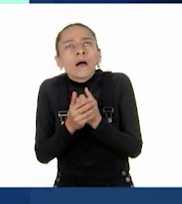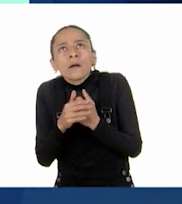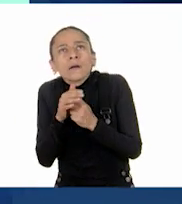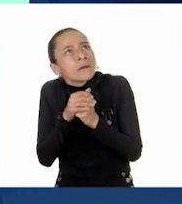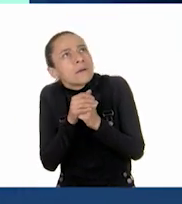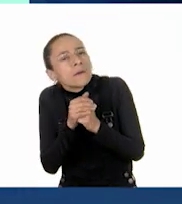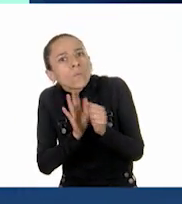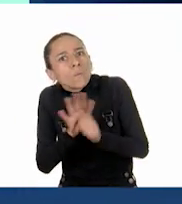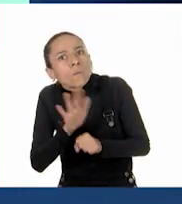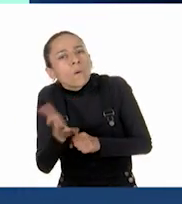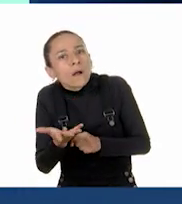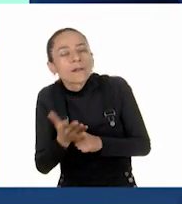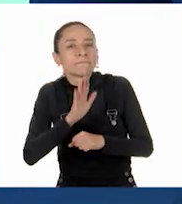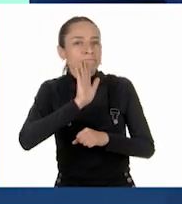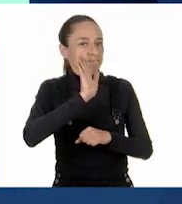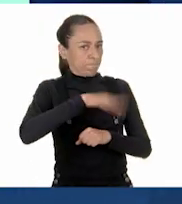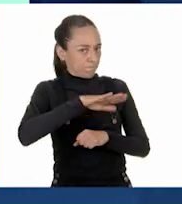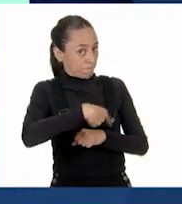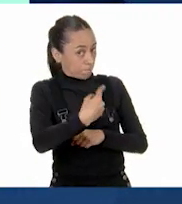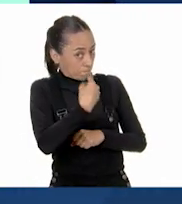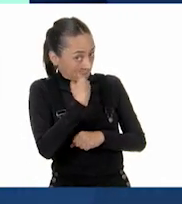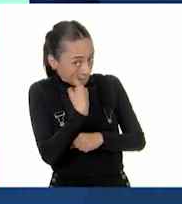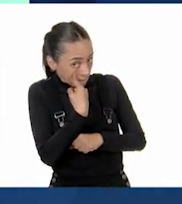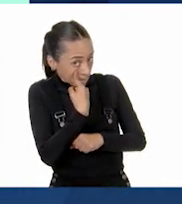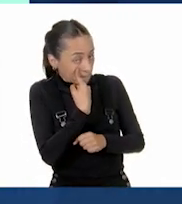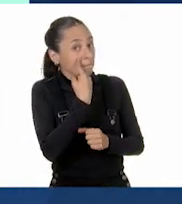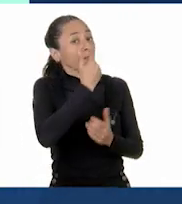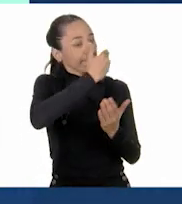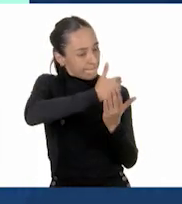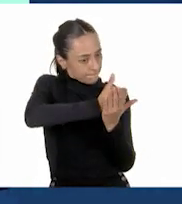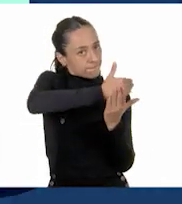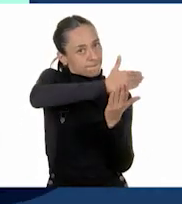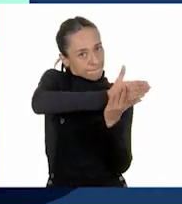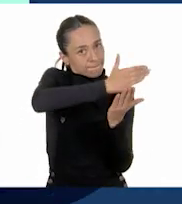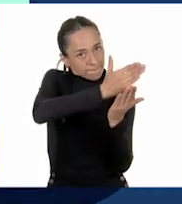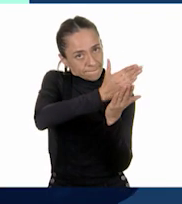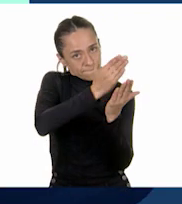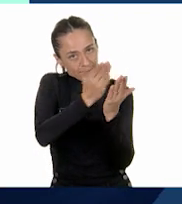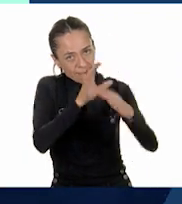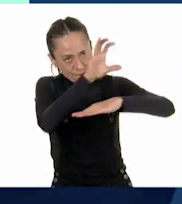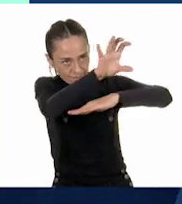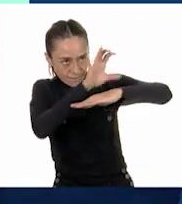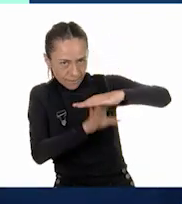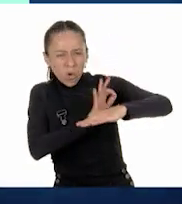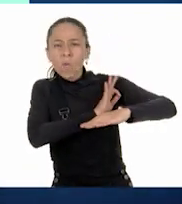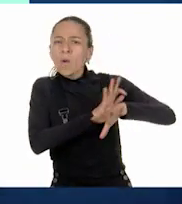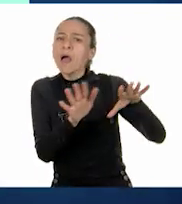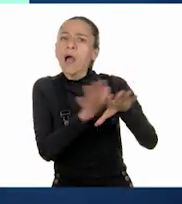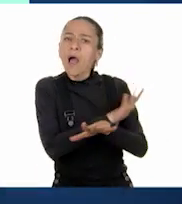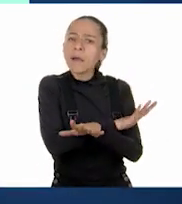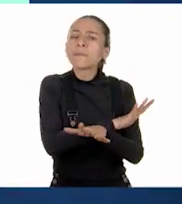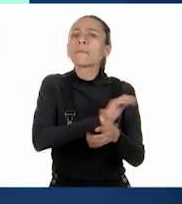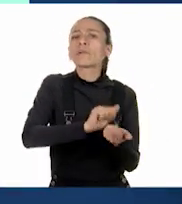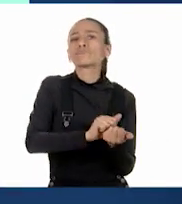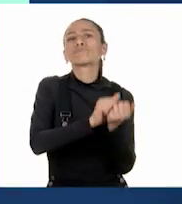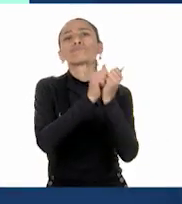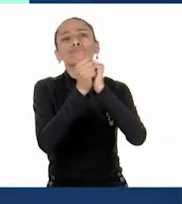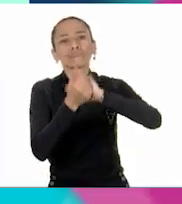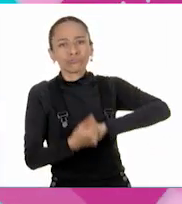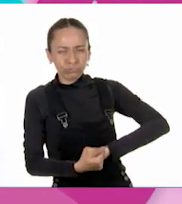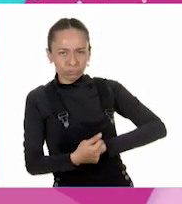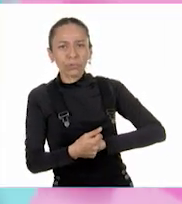Miren, recuerden que una fracción se puede convertir en un número decimal. Pues eso es lo que voy a hacer.